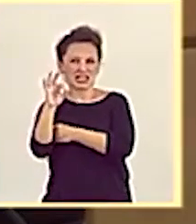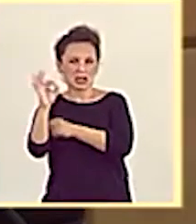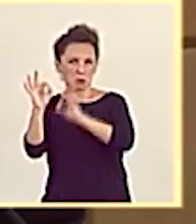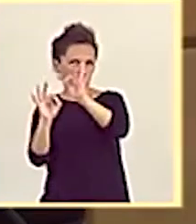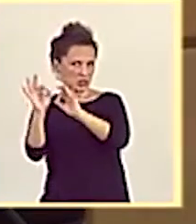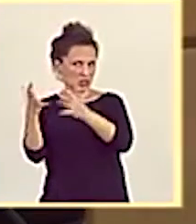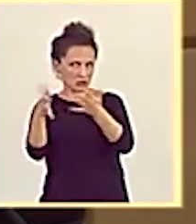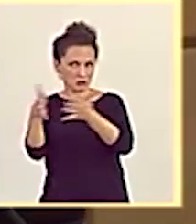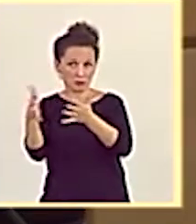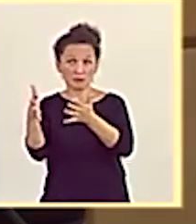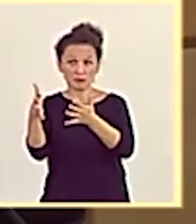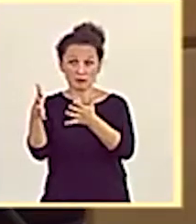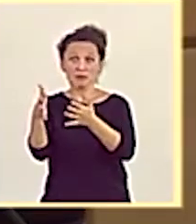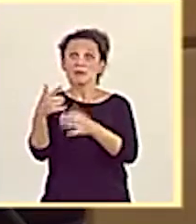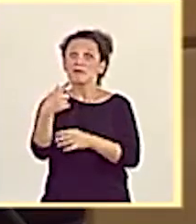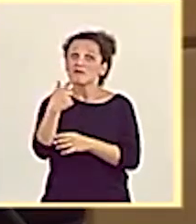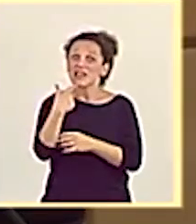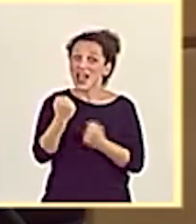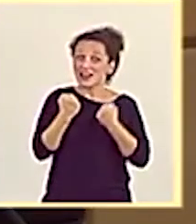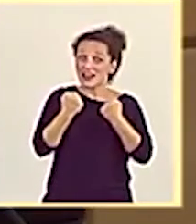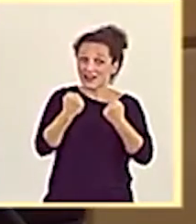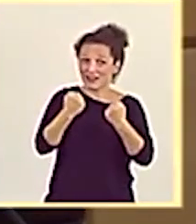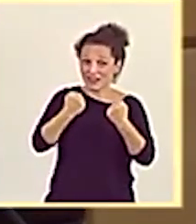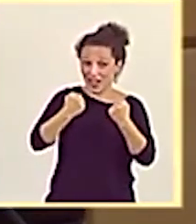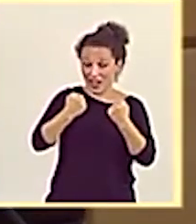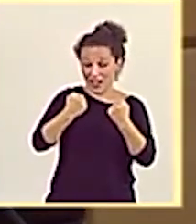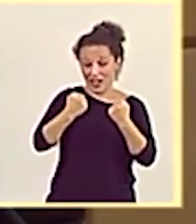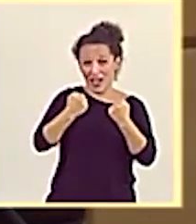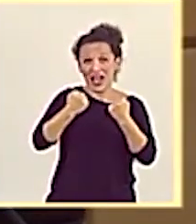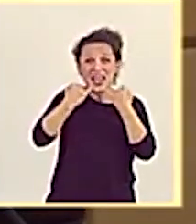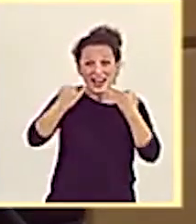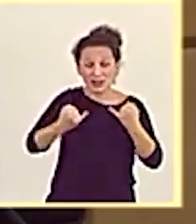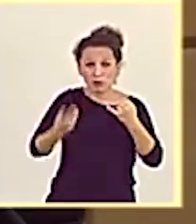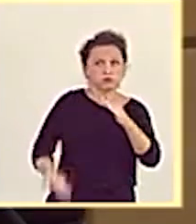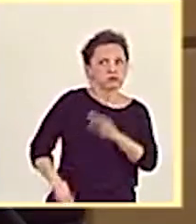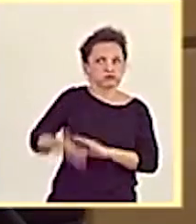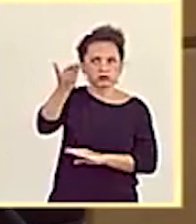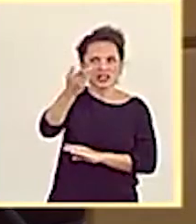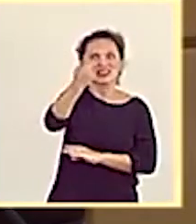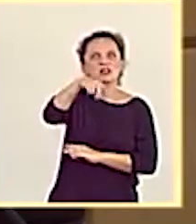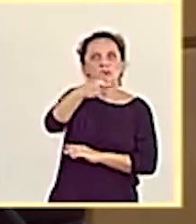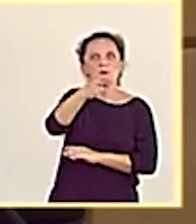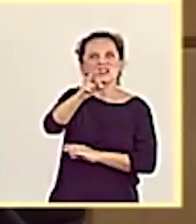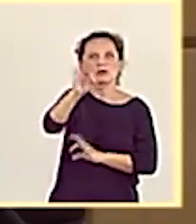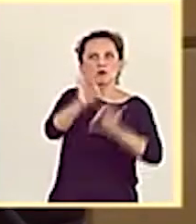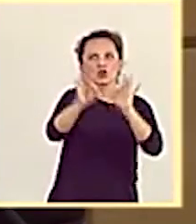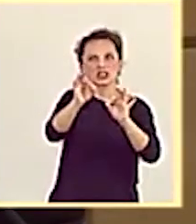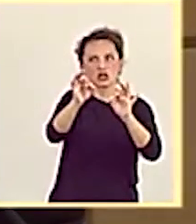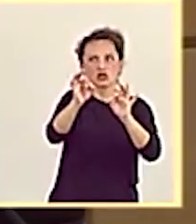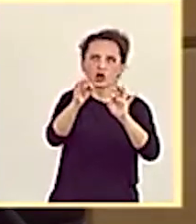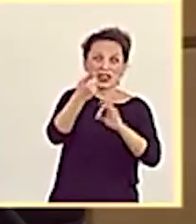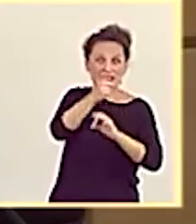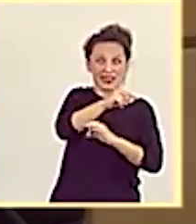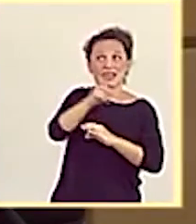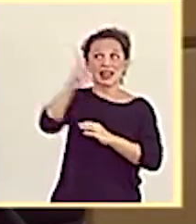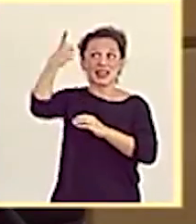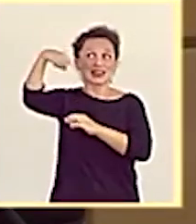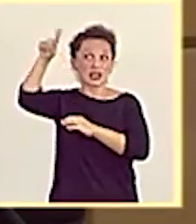última década se ha encarecido la energía eléctrica un 120% frente al 20% de Alemania, 120